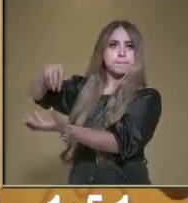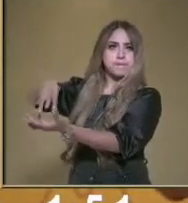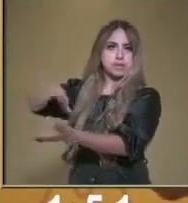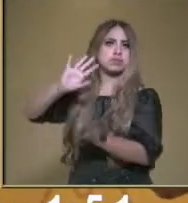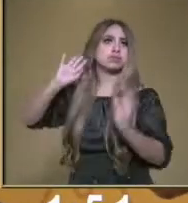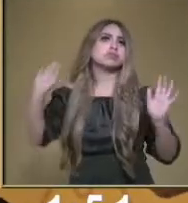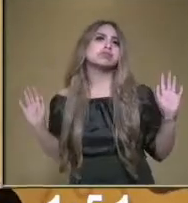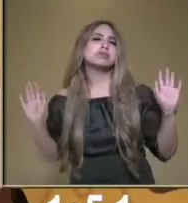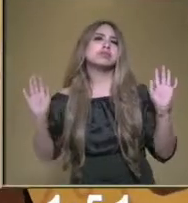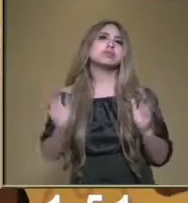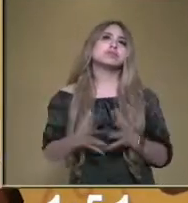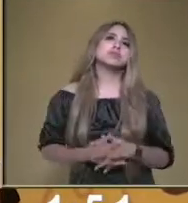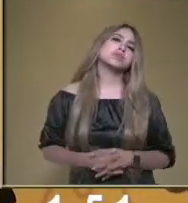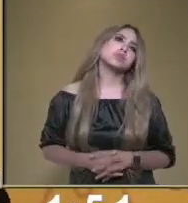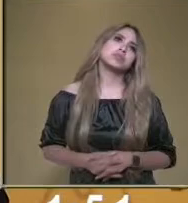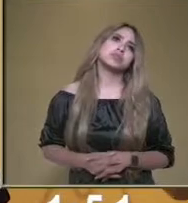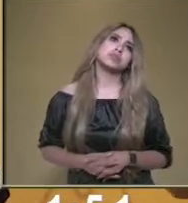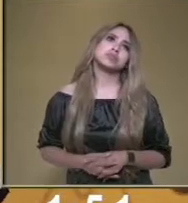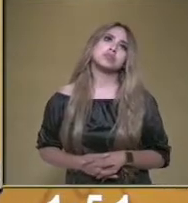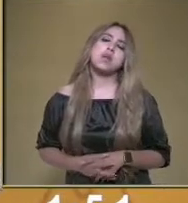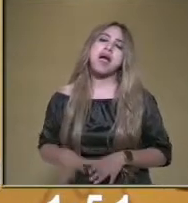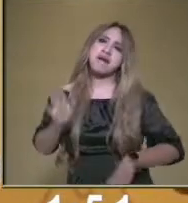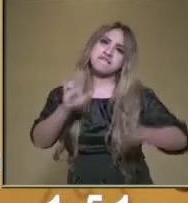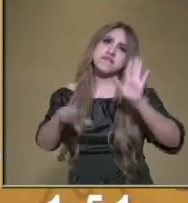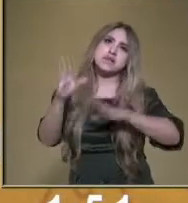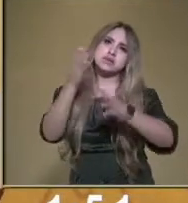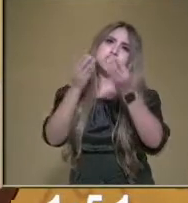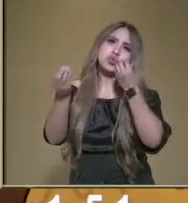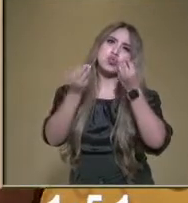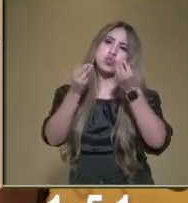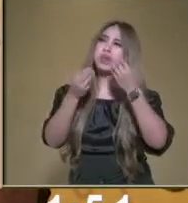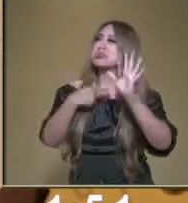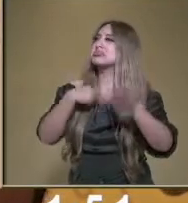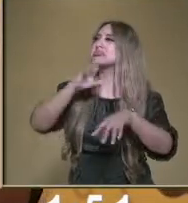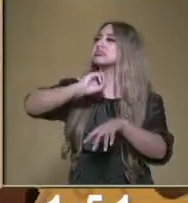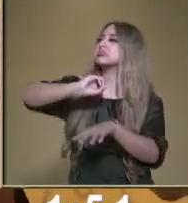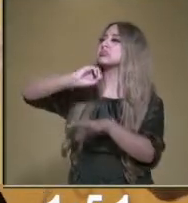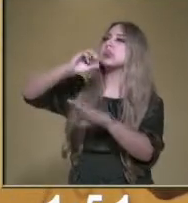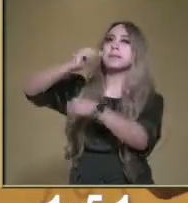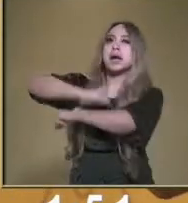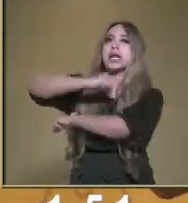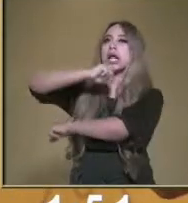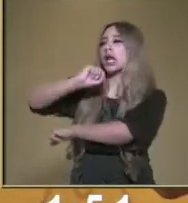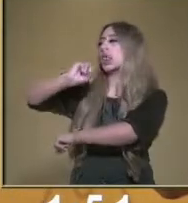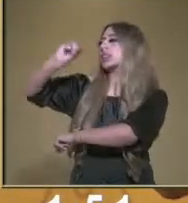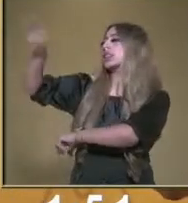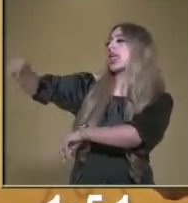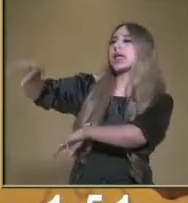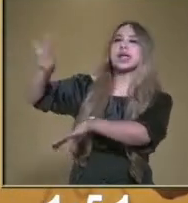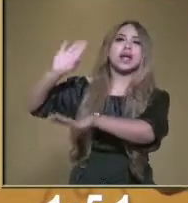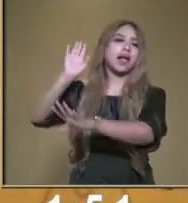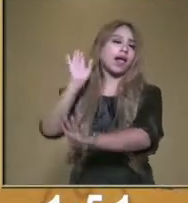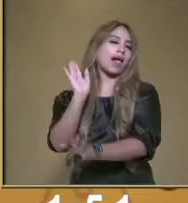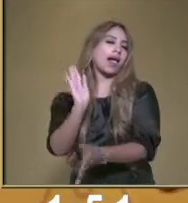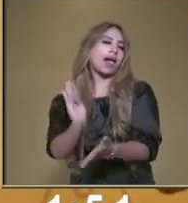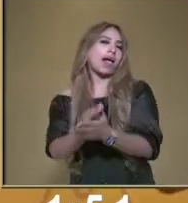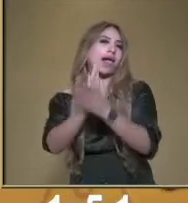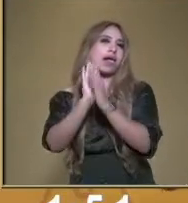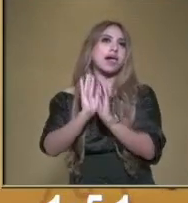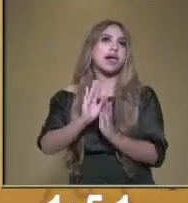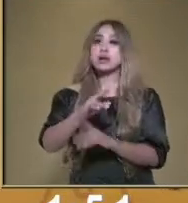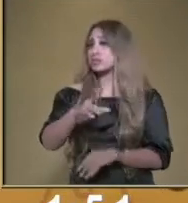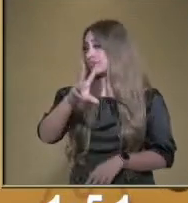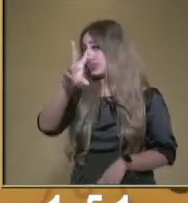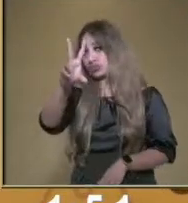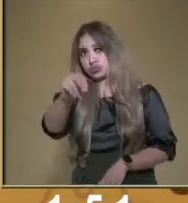Porque en ocasiones, a veces, vamos comiendo y se nos hace fácil tirarlo por la ventana. Y eso no se debe de hacer. Por eso tenemos que